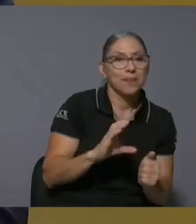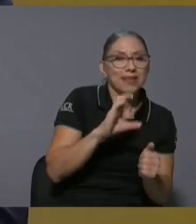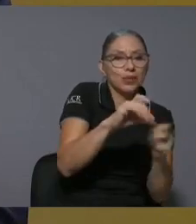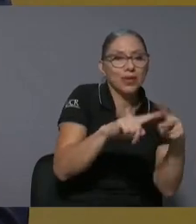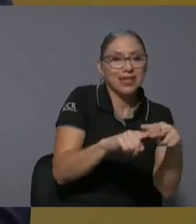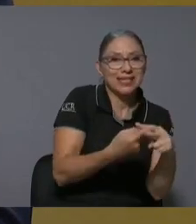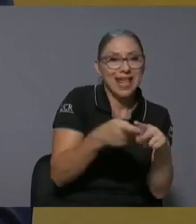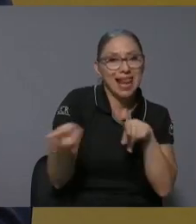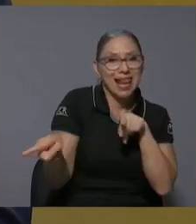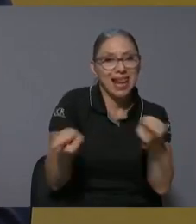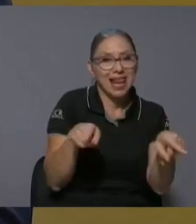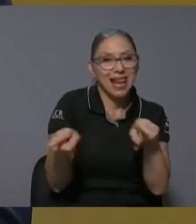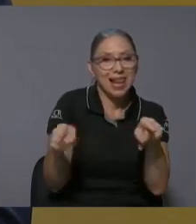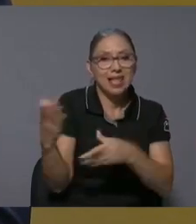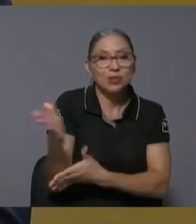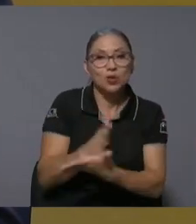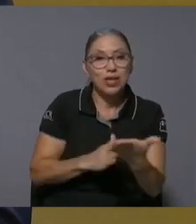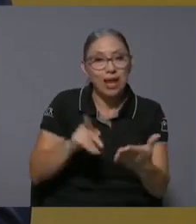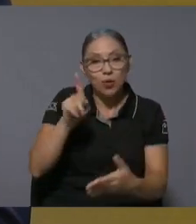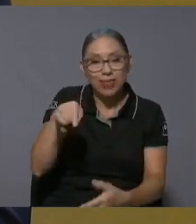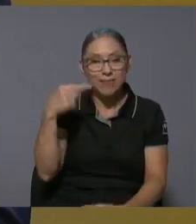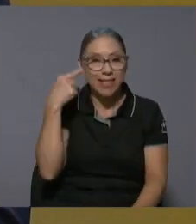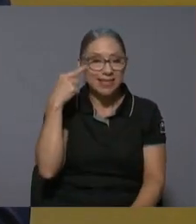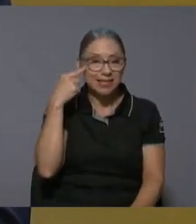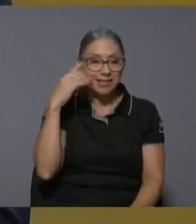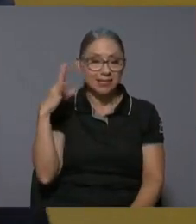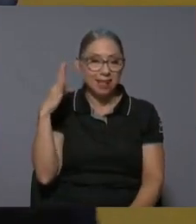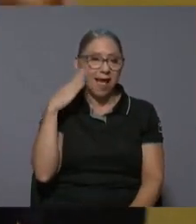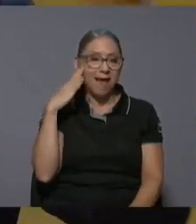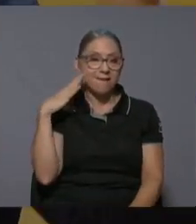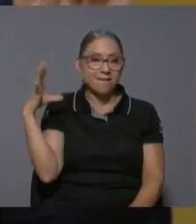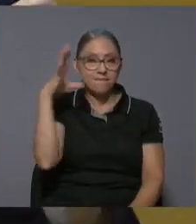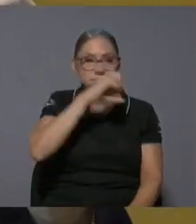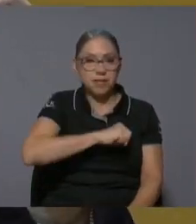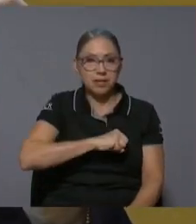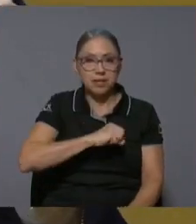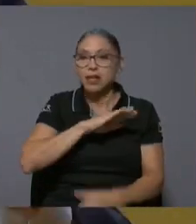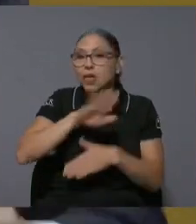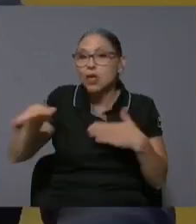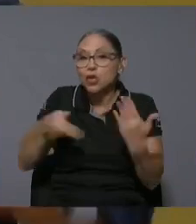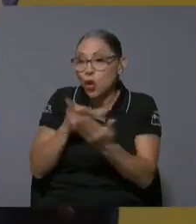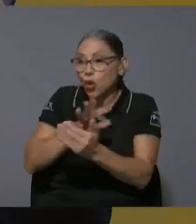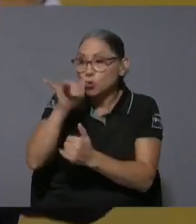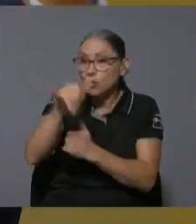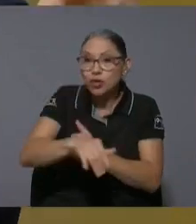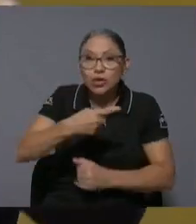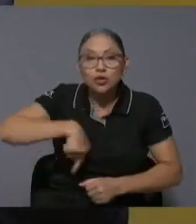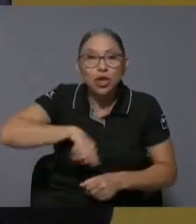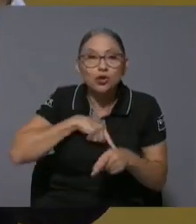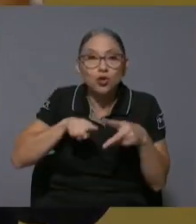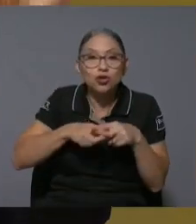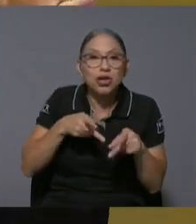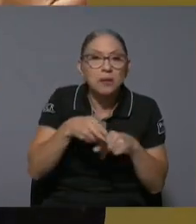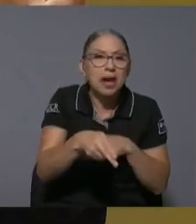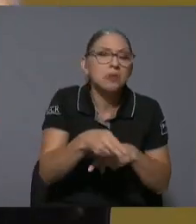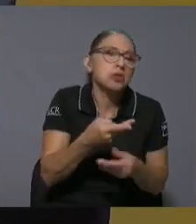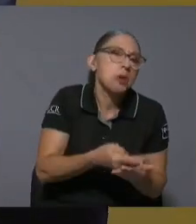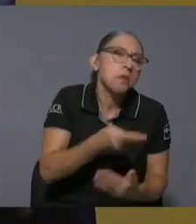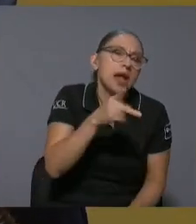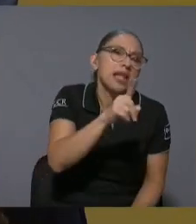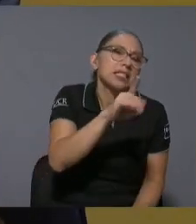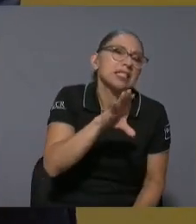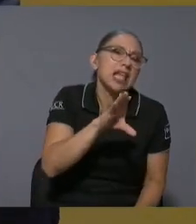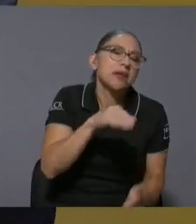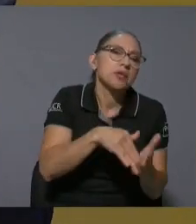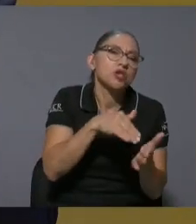tener presente porque al final de cuentas todos los proyectos que nosotros inauguramos proyectos de 100 millones de 200 millones de dólares